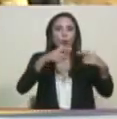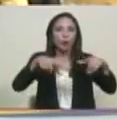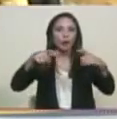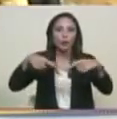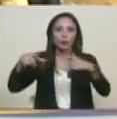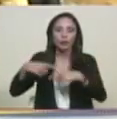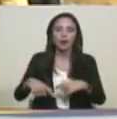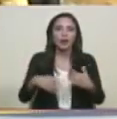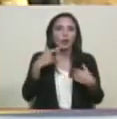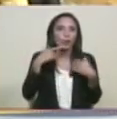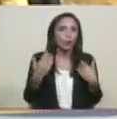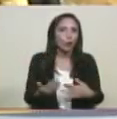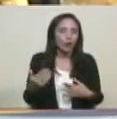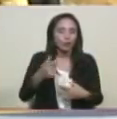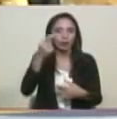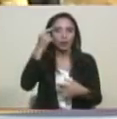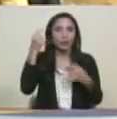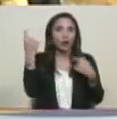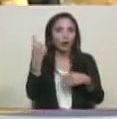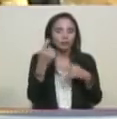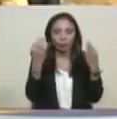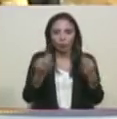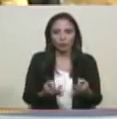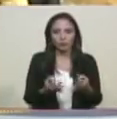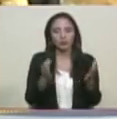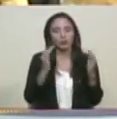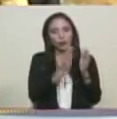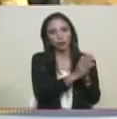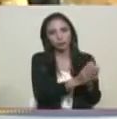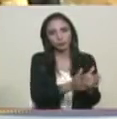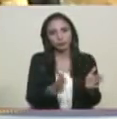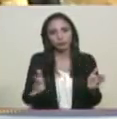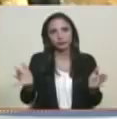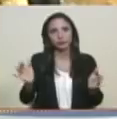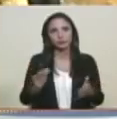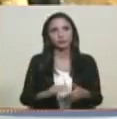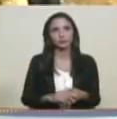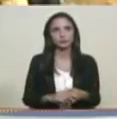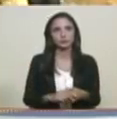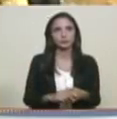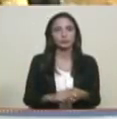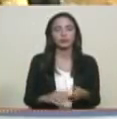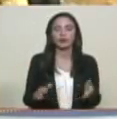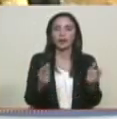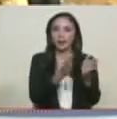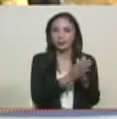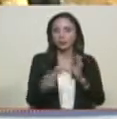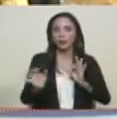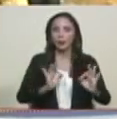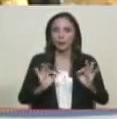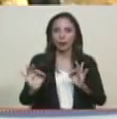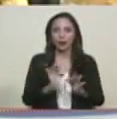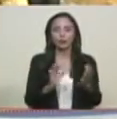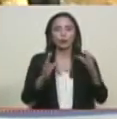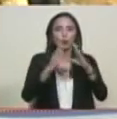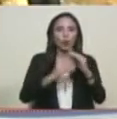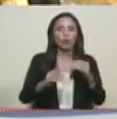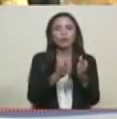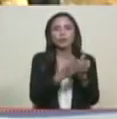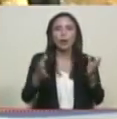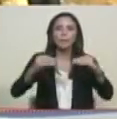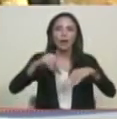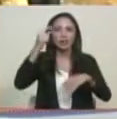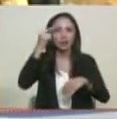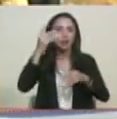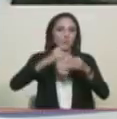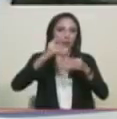ser, cuándo va a ser, es que yo extiendo el censo preparatorio del transporte